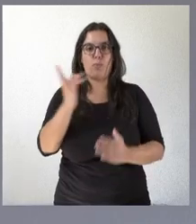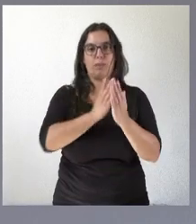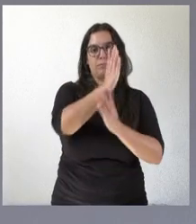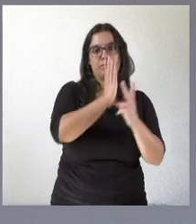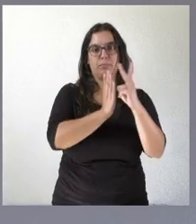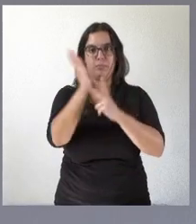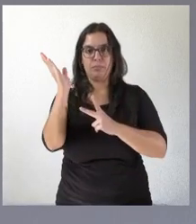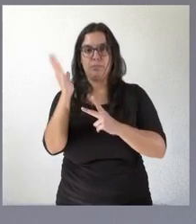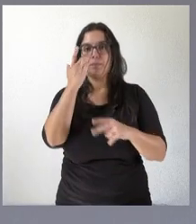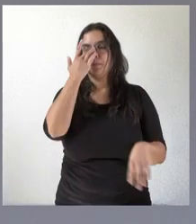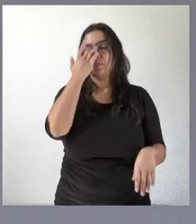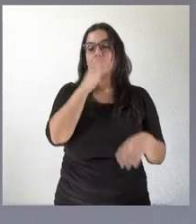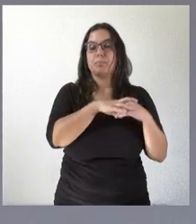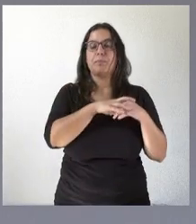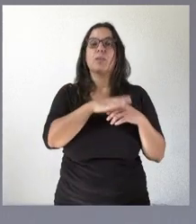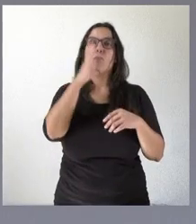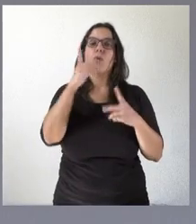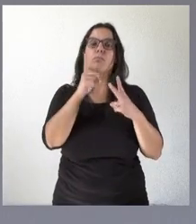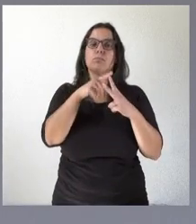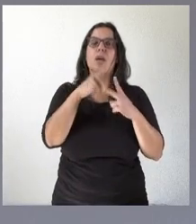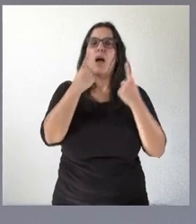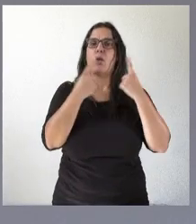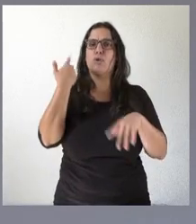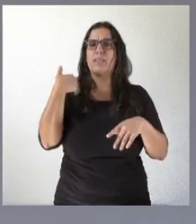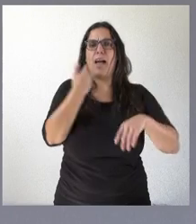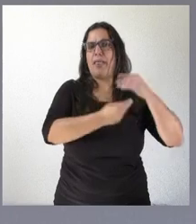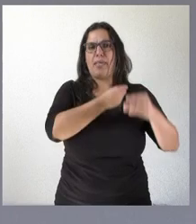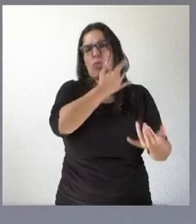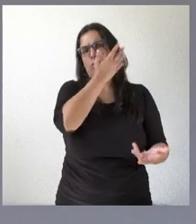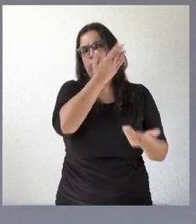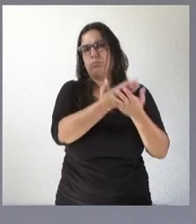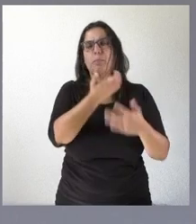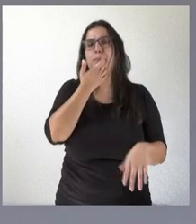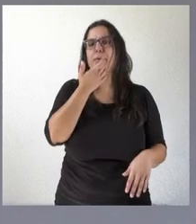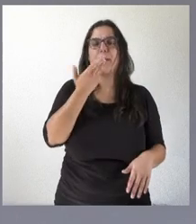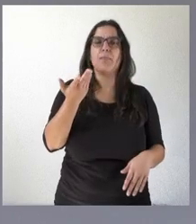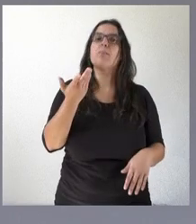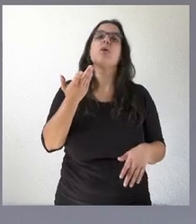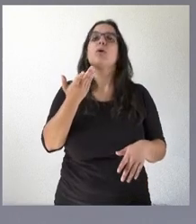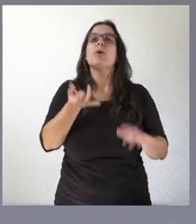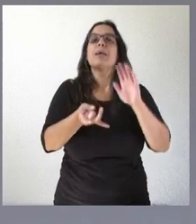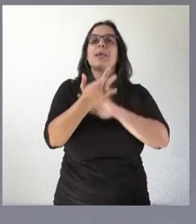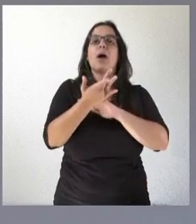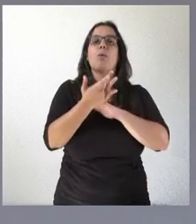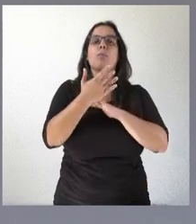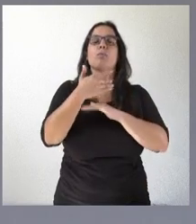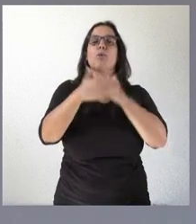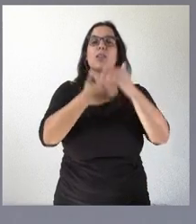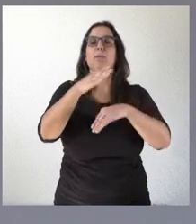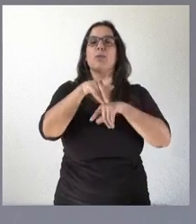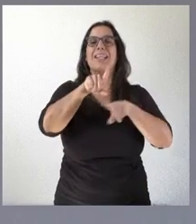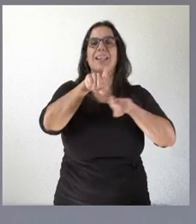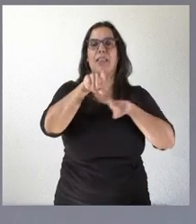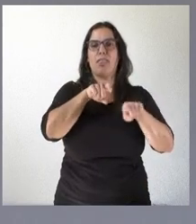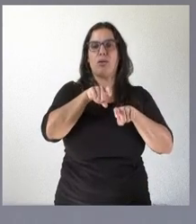cuestiones tienen un carácter que ya veníamos acometiendo, como es la de establecer un procedimiento selectivo de cada